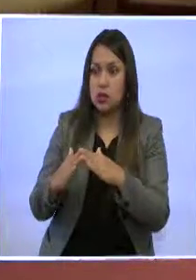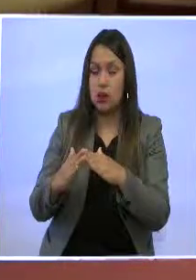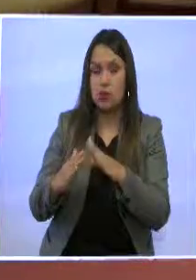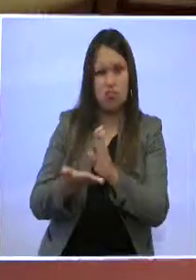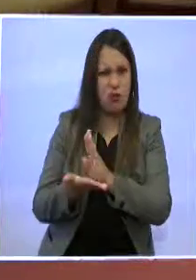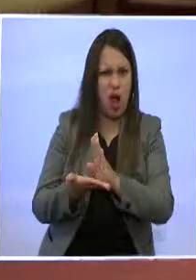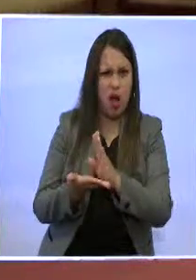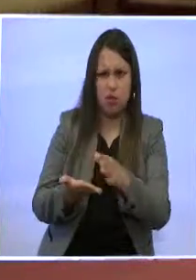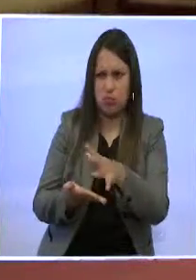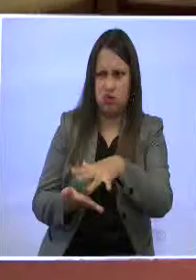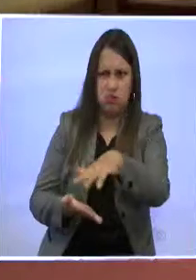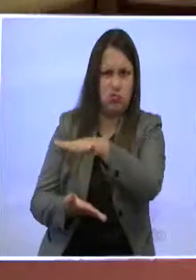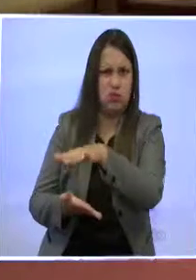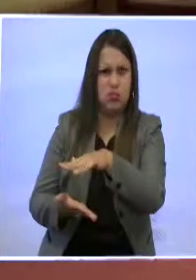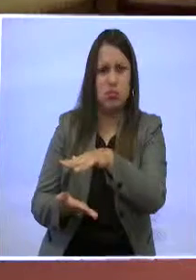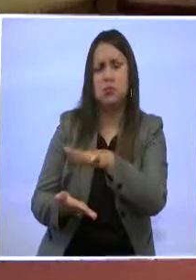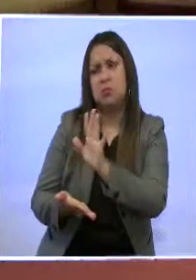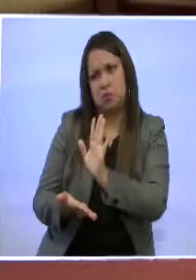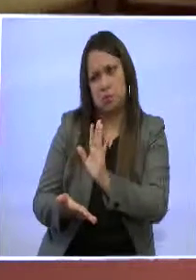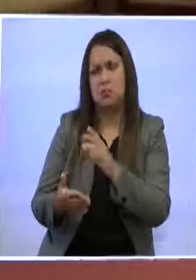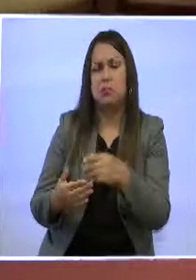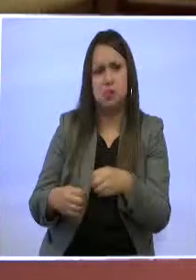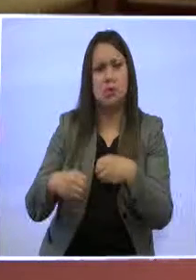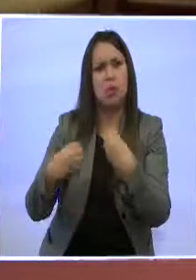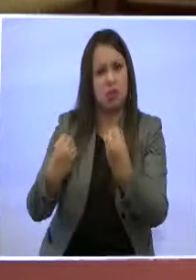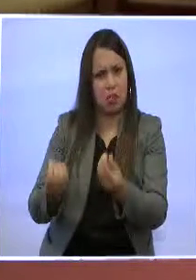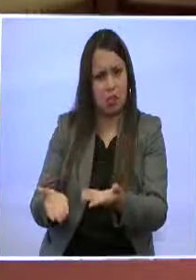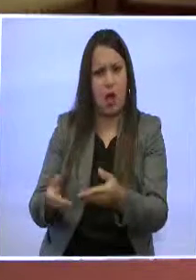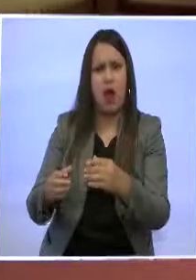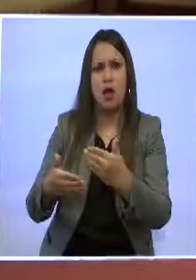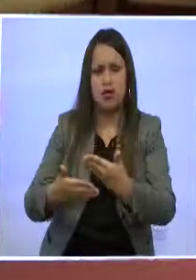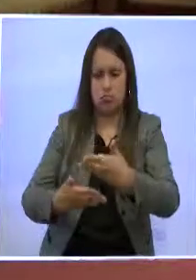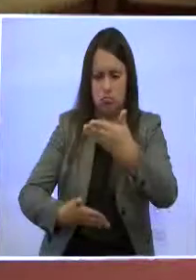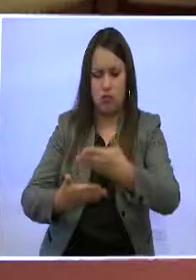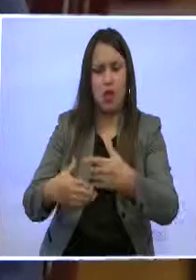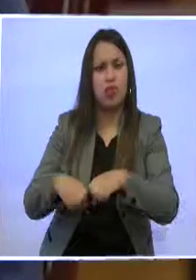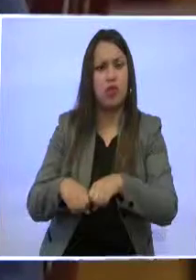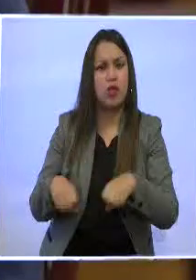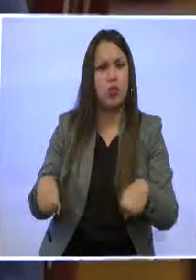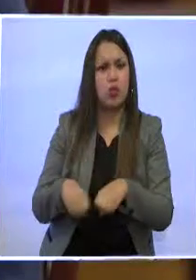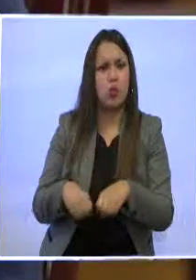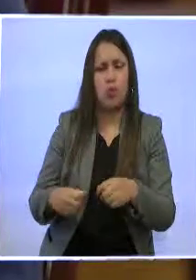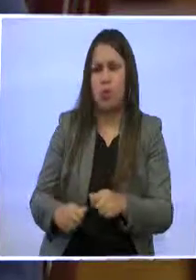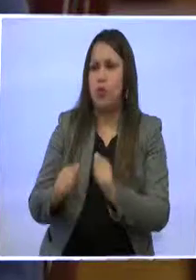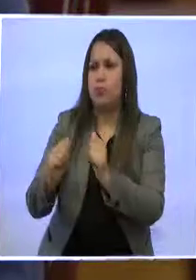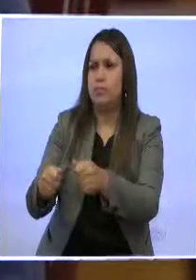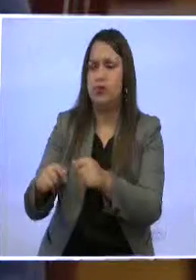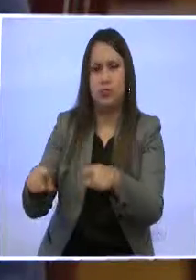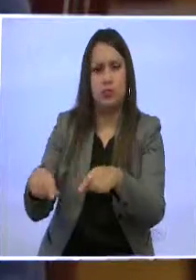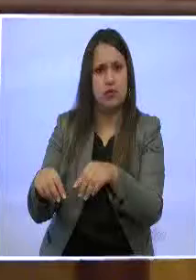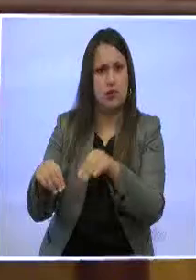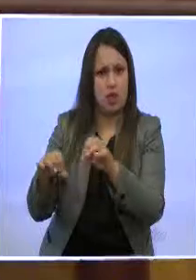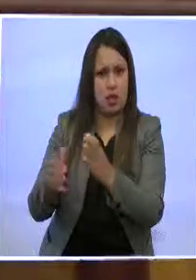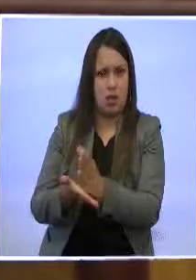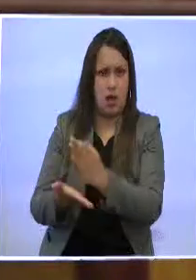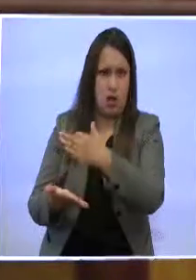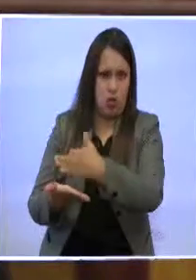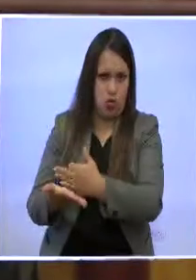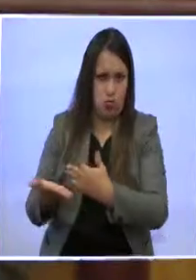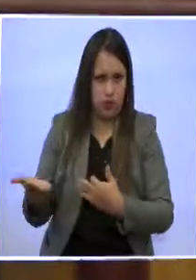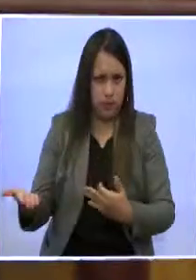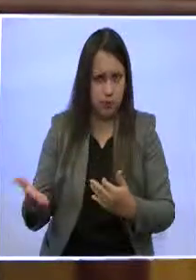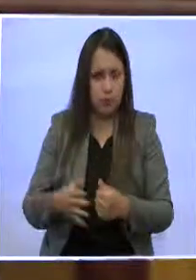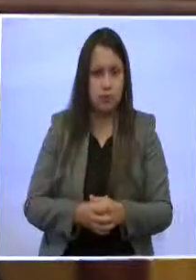seno del consejo y hemos presentado iniciativas legislativas que faciliten el camino para regular. Las